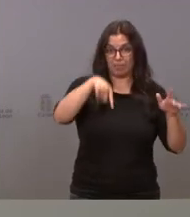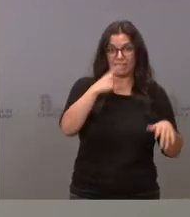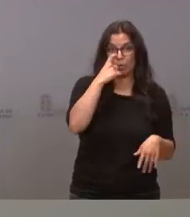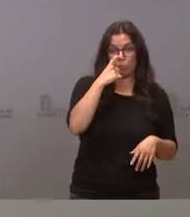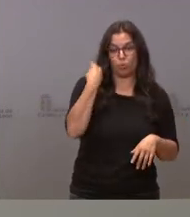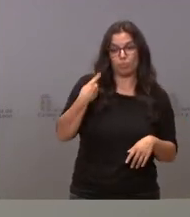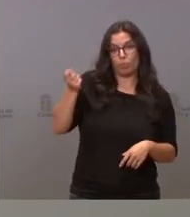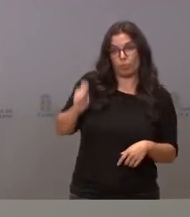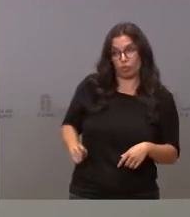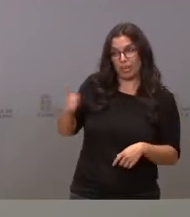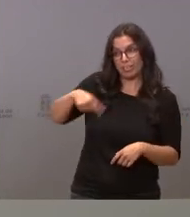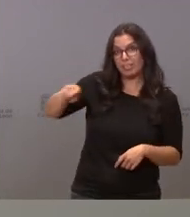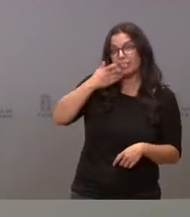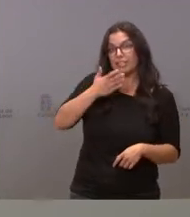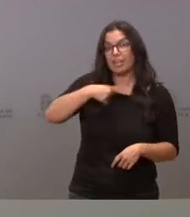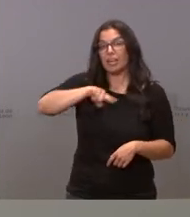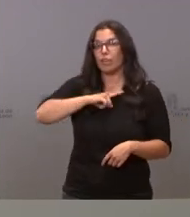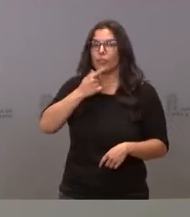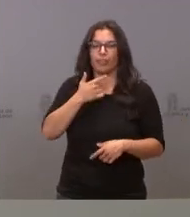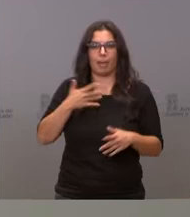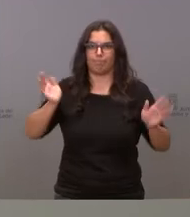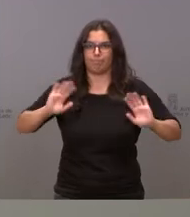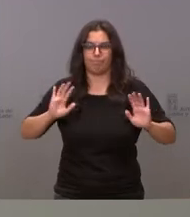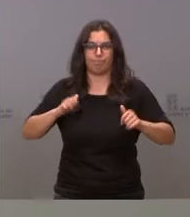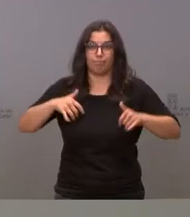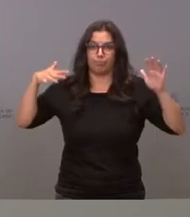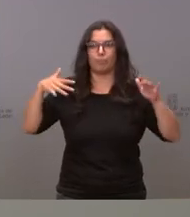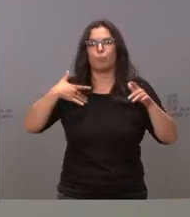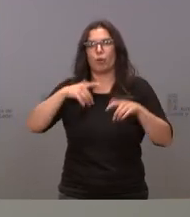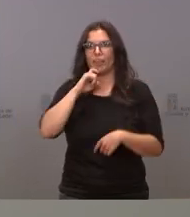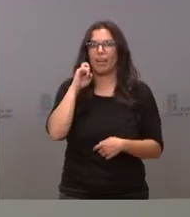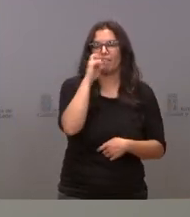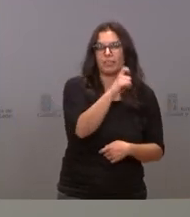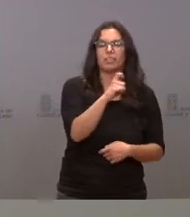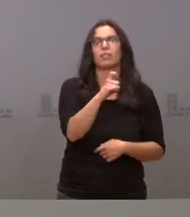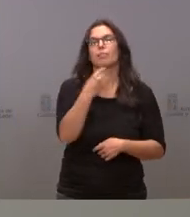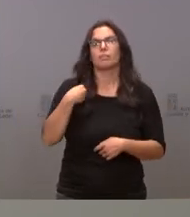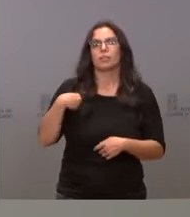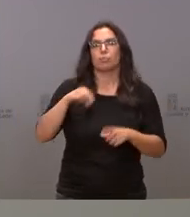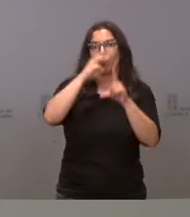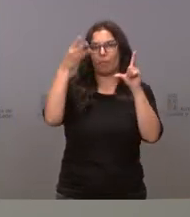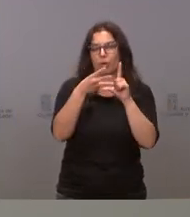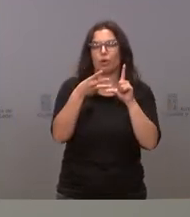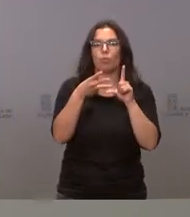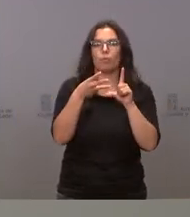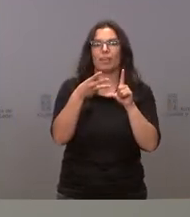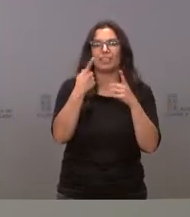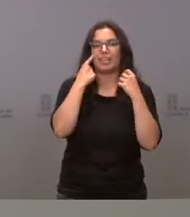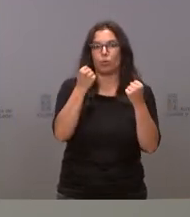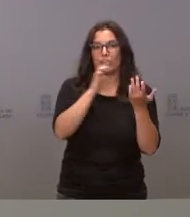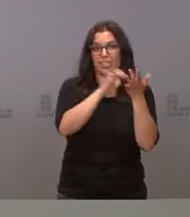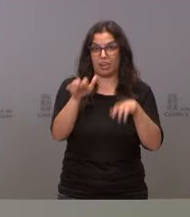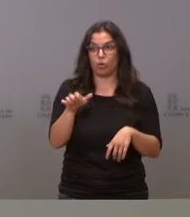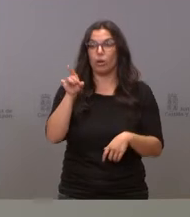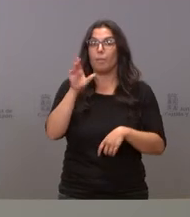sanitarios que así lo consideren puedan declarar dicha objeción de manera telemática a través del portal de salud de la Junta con el objetivo de que cuando